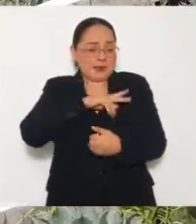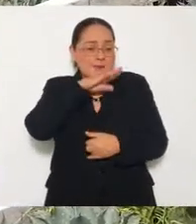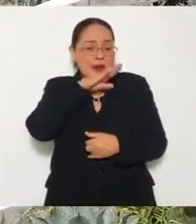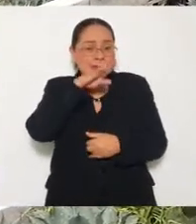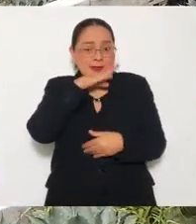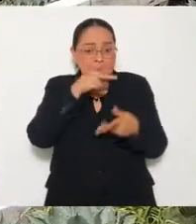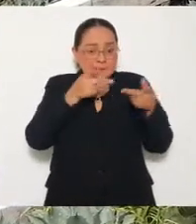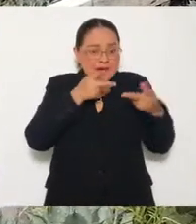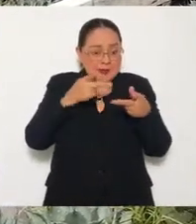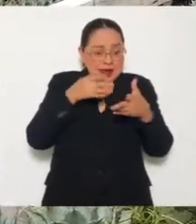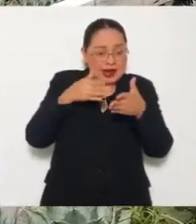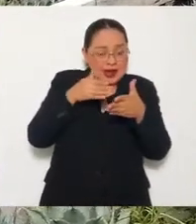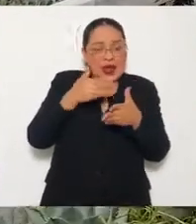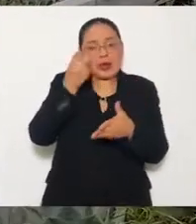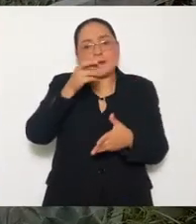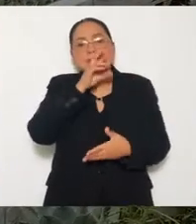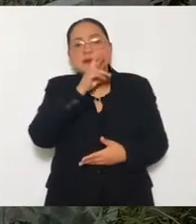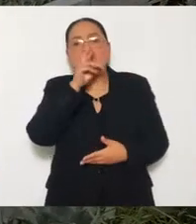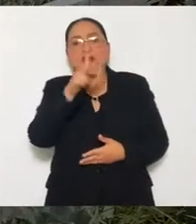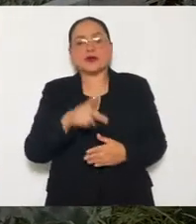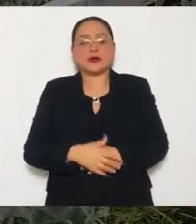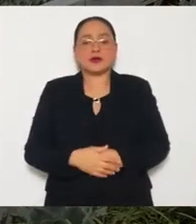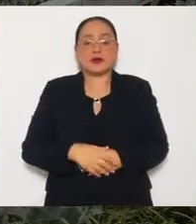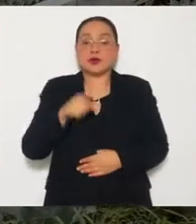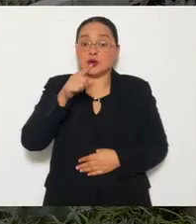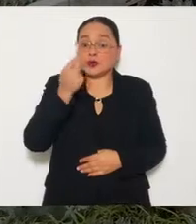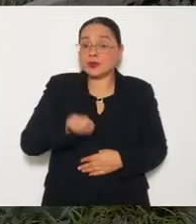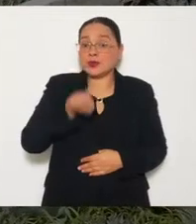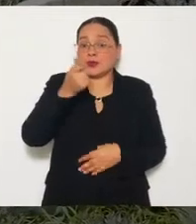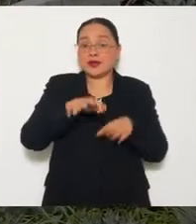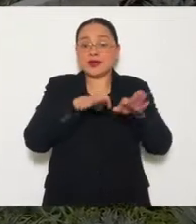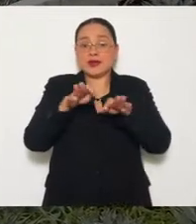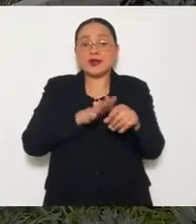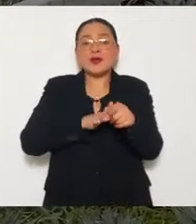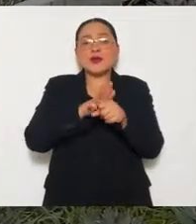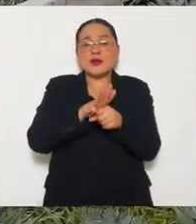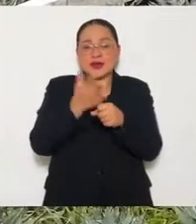mamá son los mejores. ¿Recuerdas cuál fue tu primer trabajo?